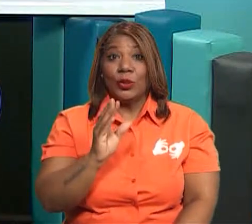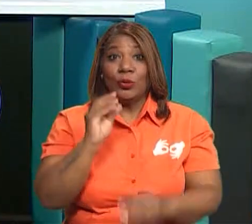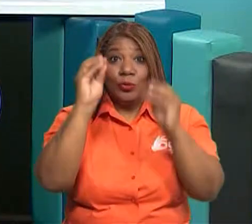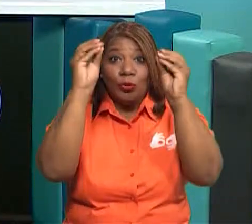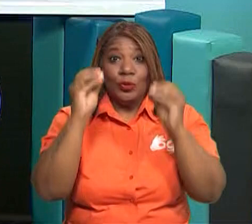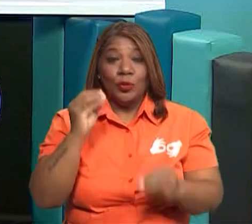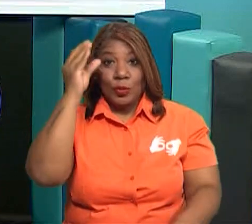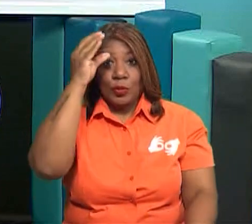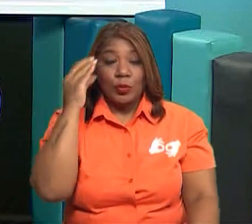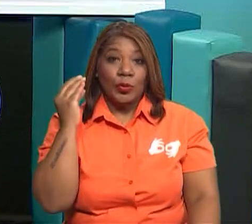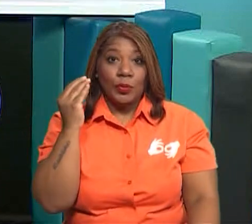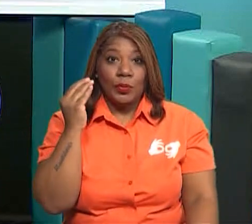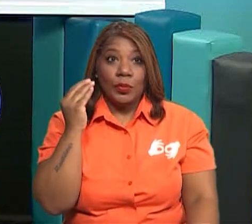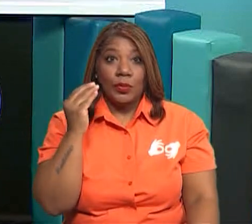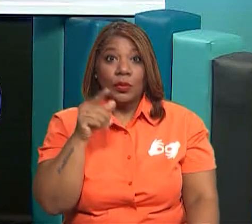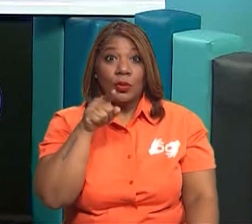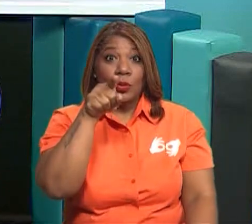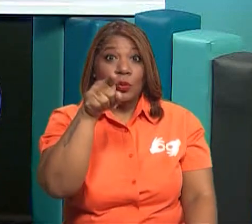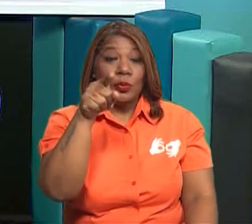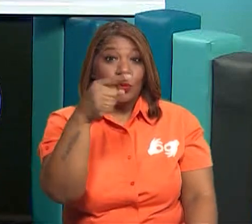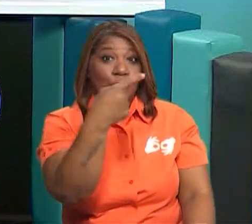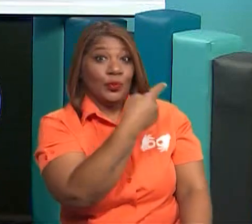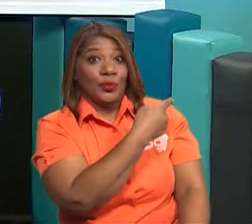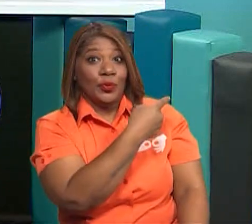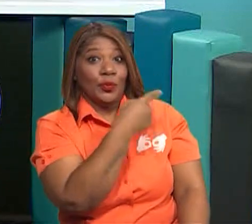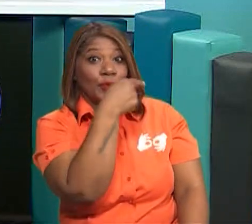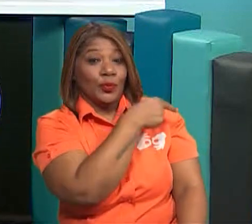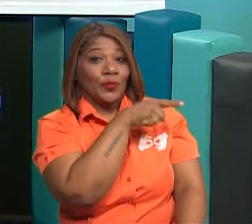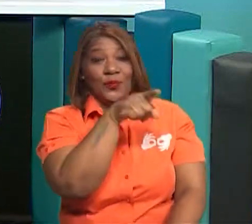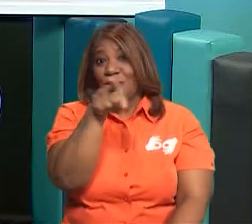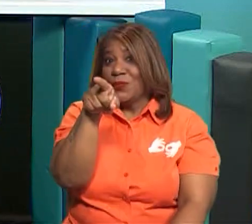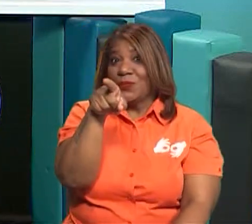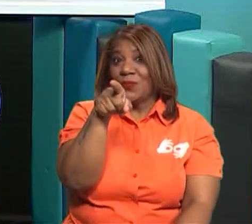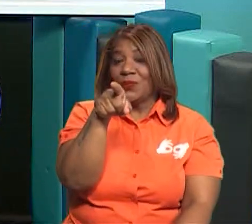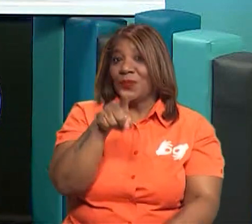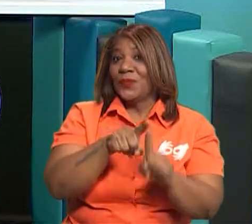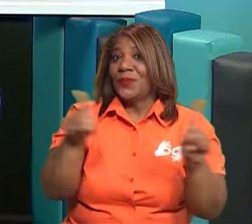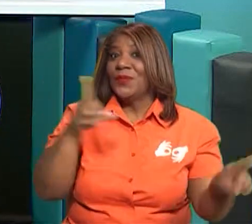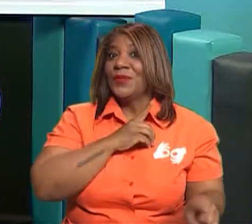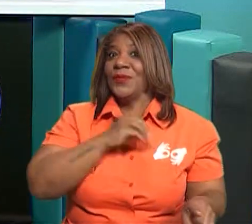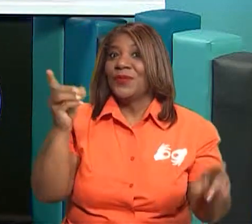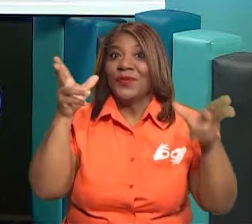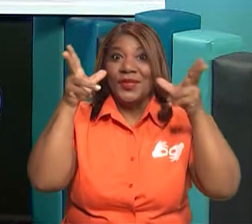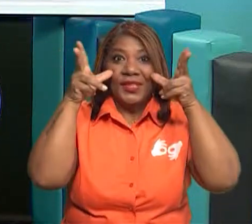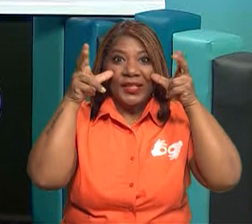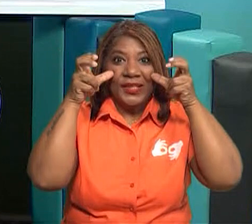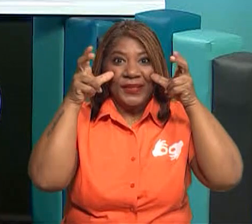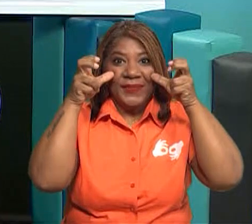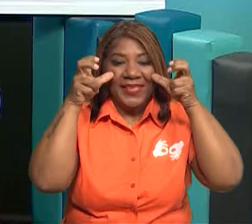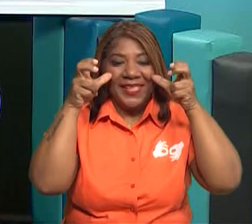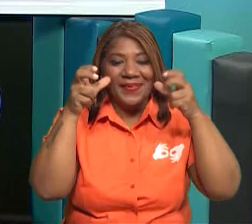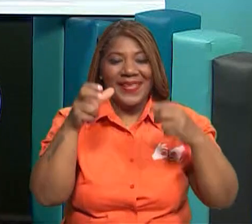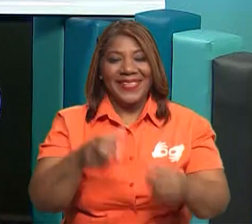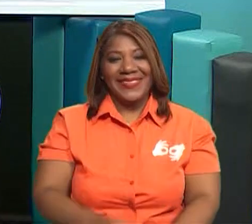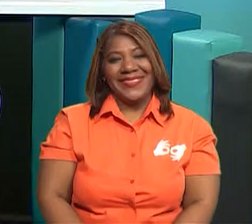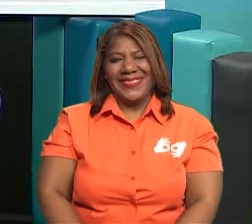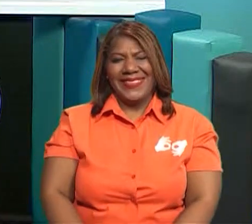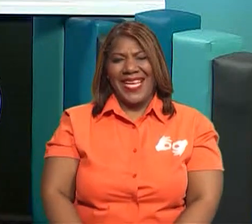siempre, diciéndoles, tú me ves, yo te veo, pero Dios nos observa.